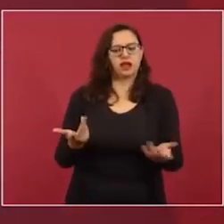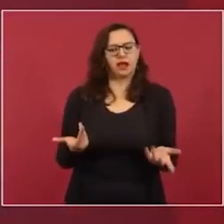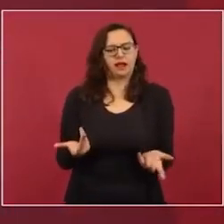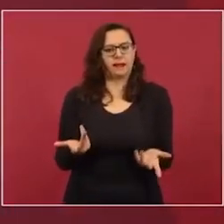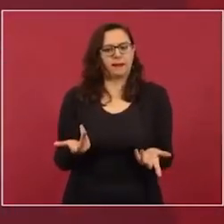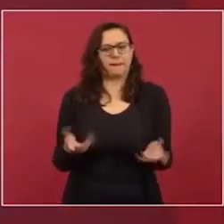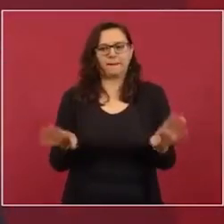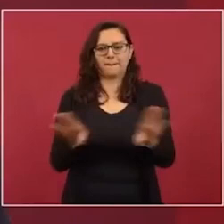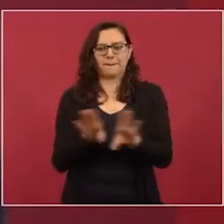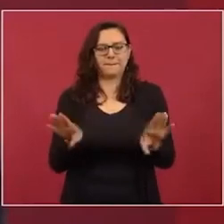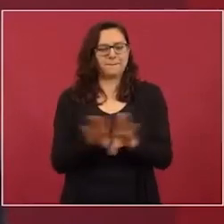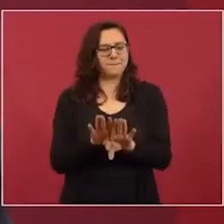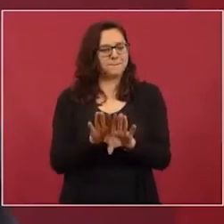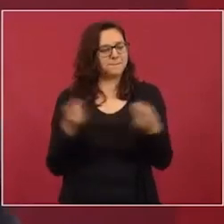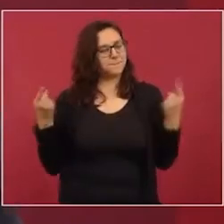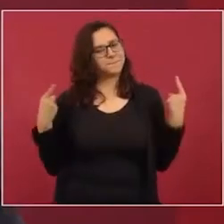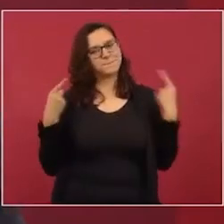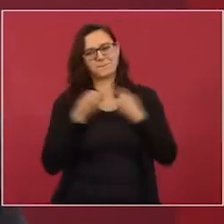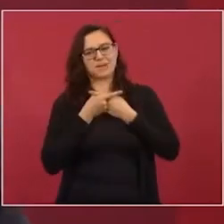No quiere